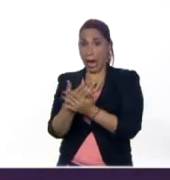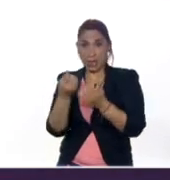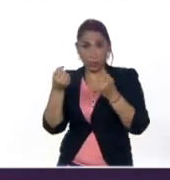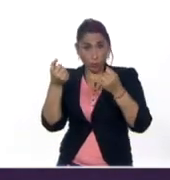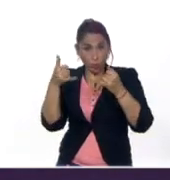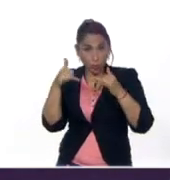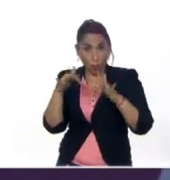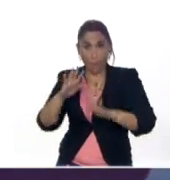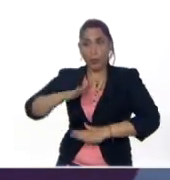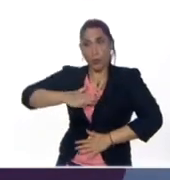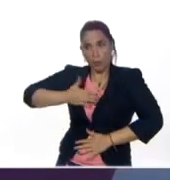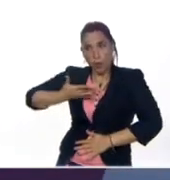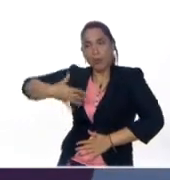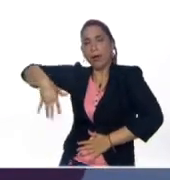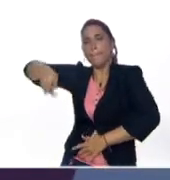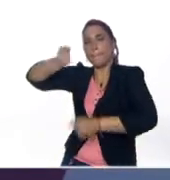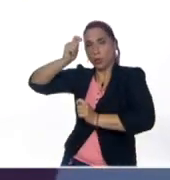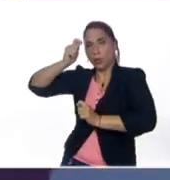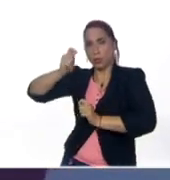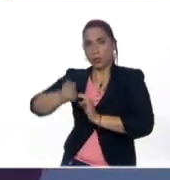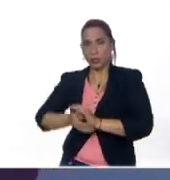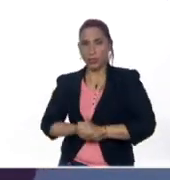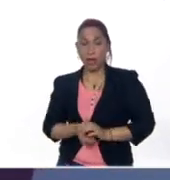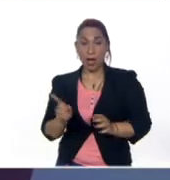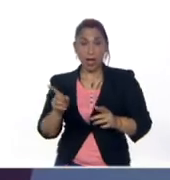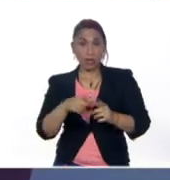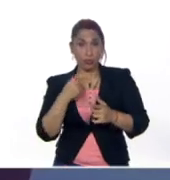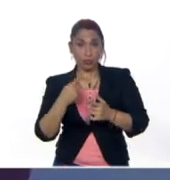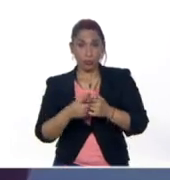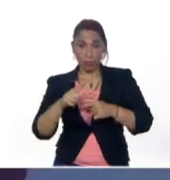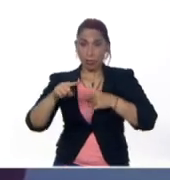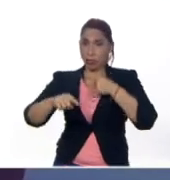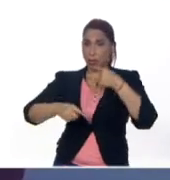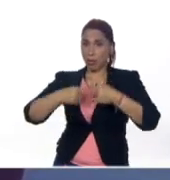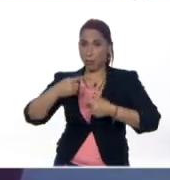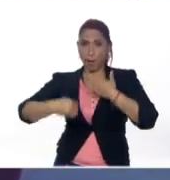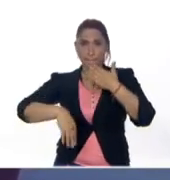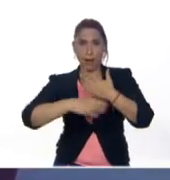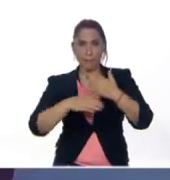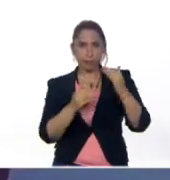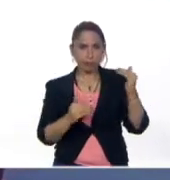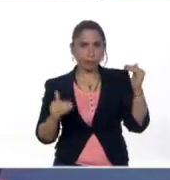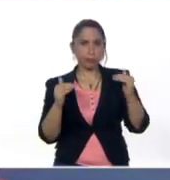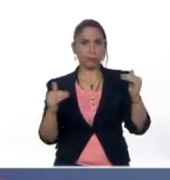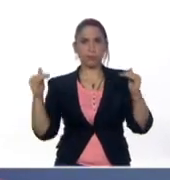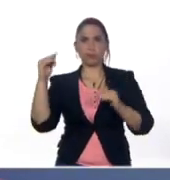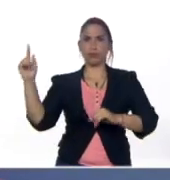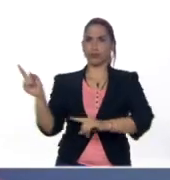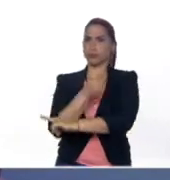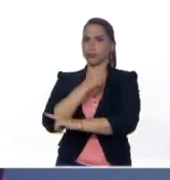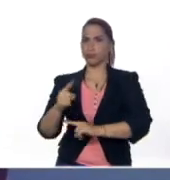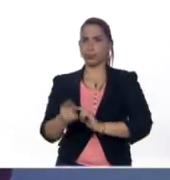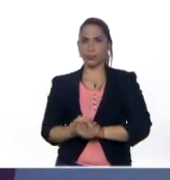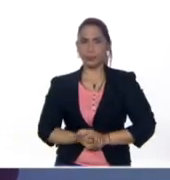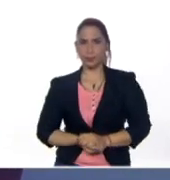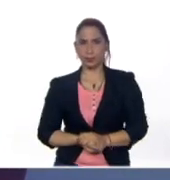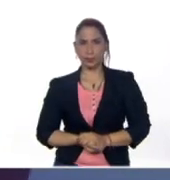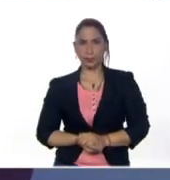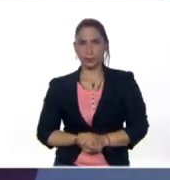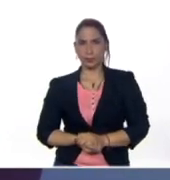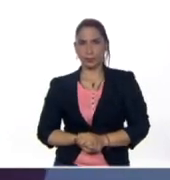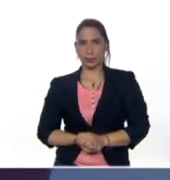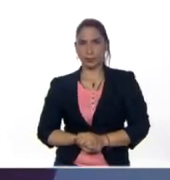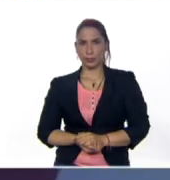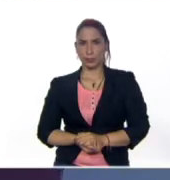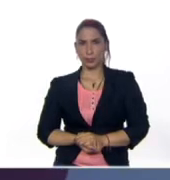que él pueda aprenderse. Y luego entonces vamos a ir aumentando la velocidad de esas palmadas